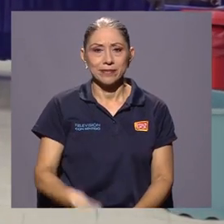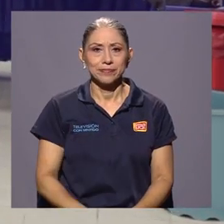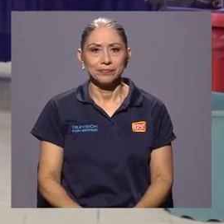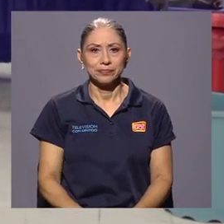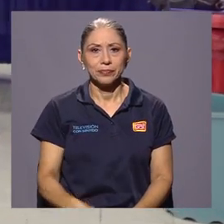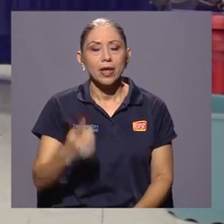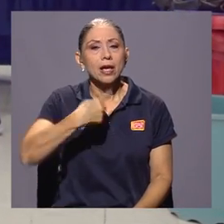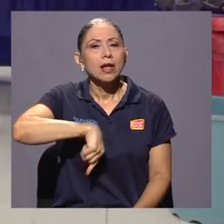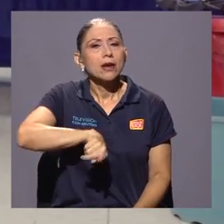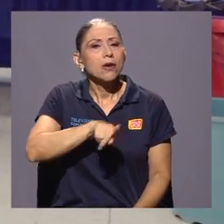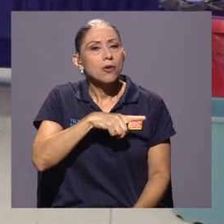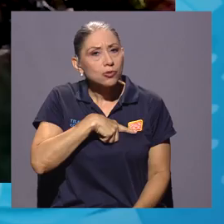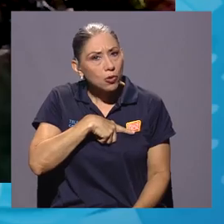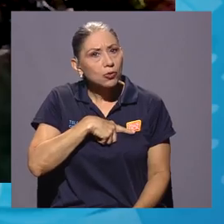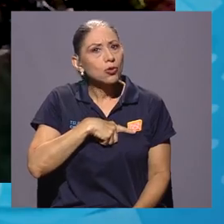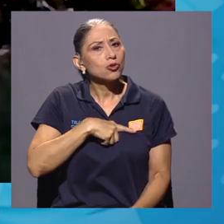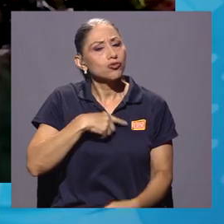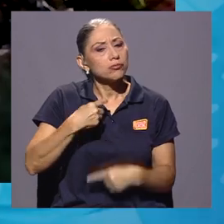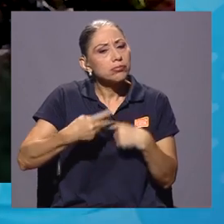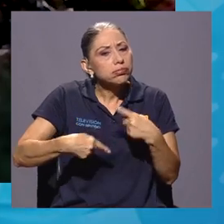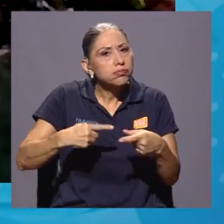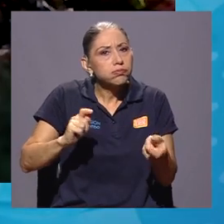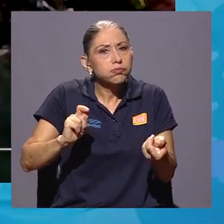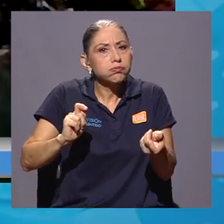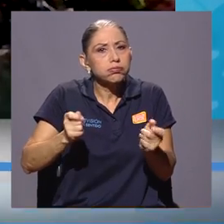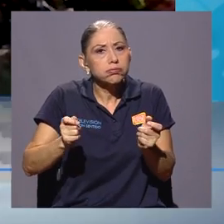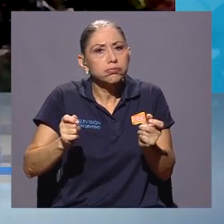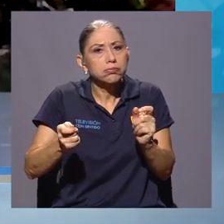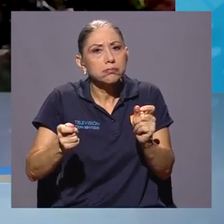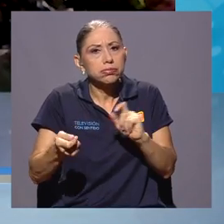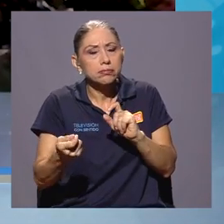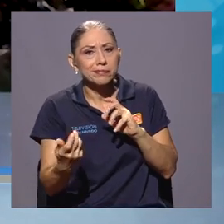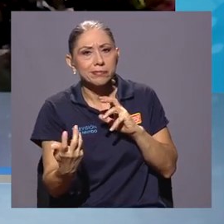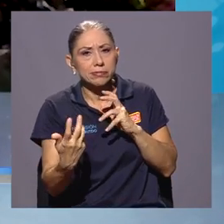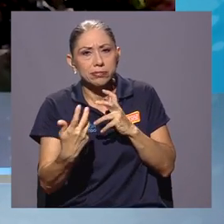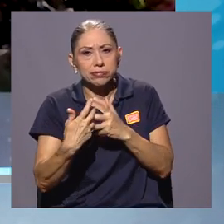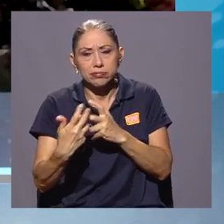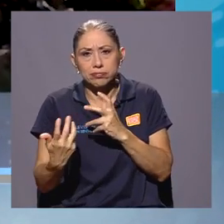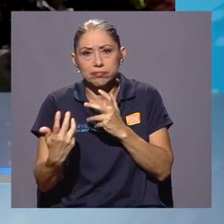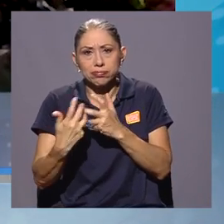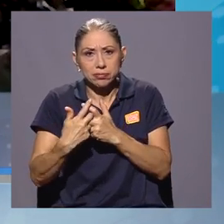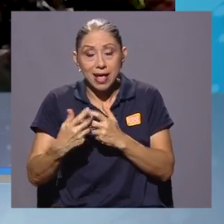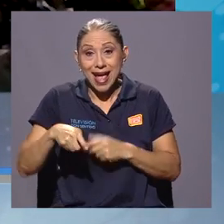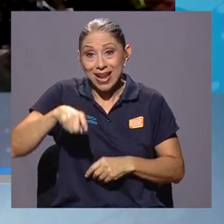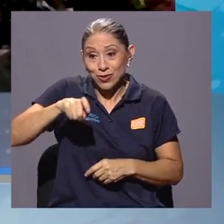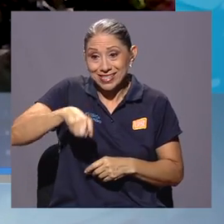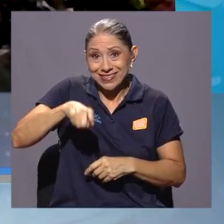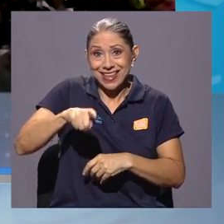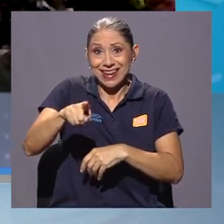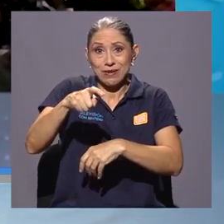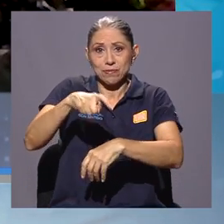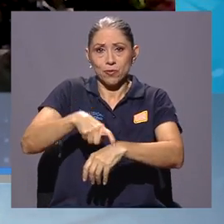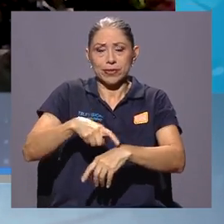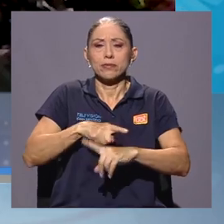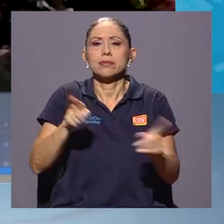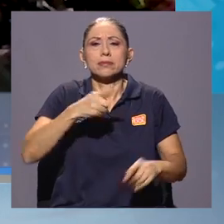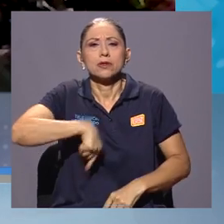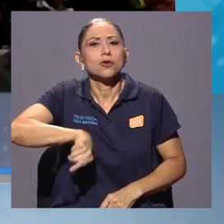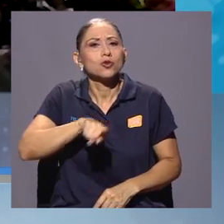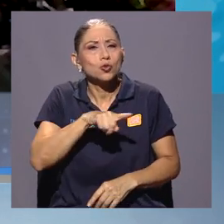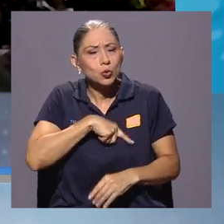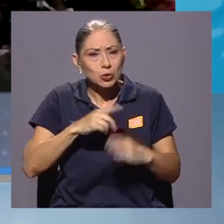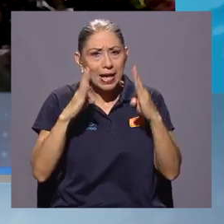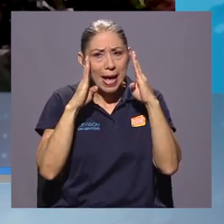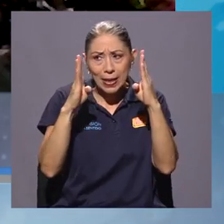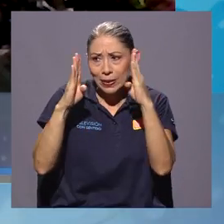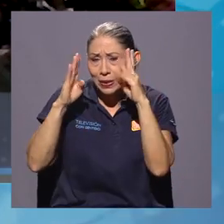Hemos tenido que ir modificando y acomodándonos a lo que se requiera en el momento, pero sí estamos en todo